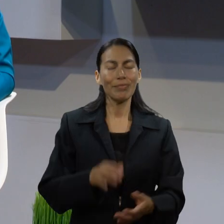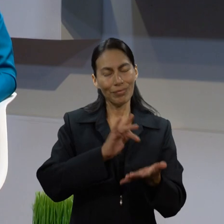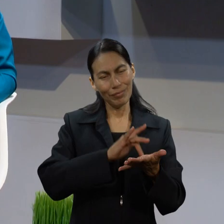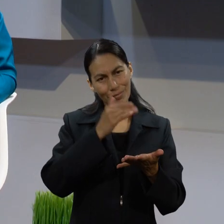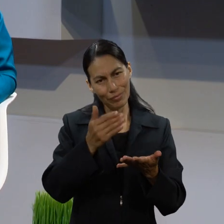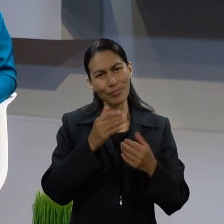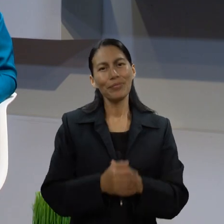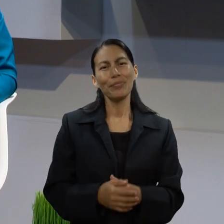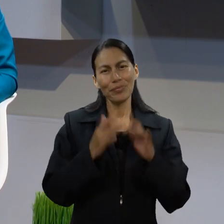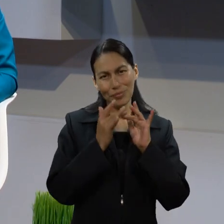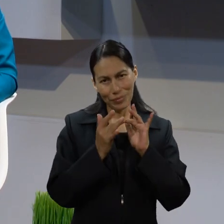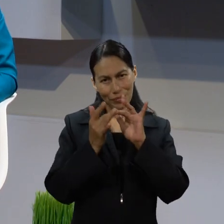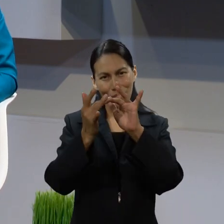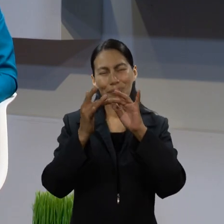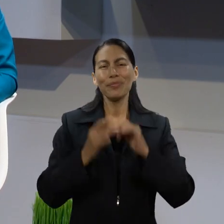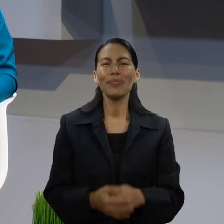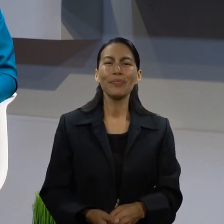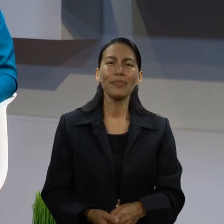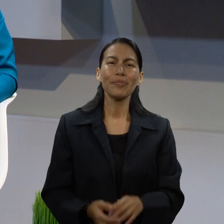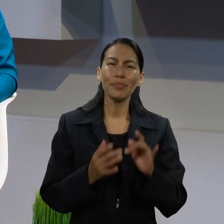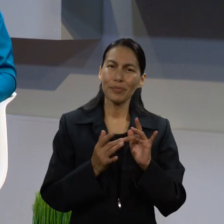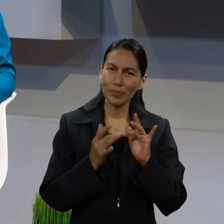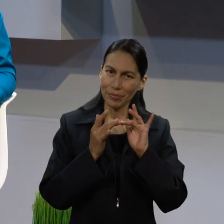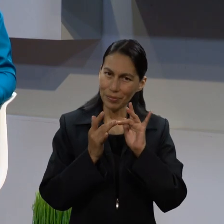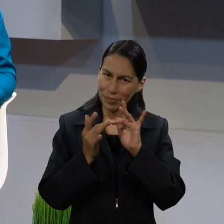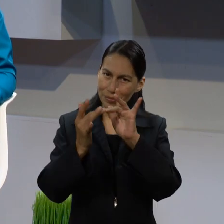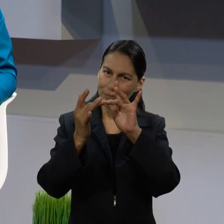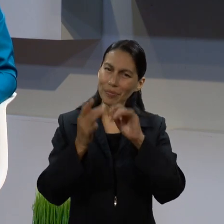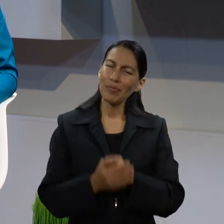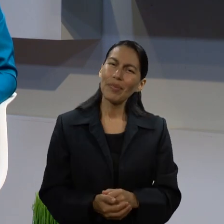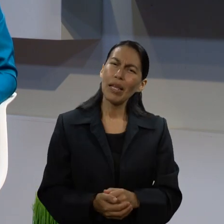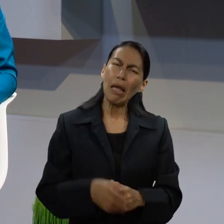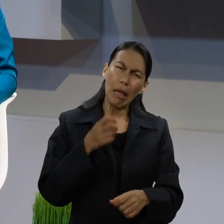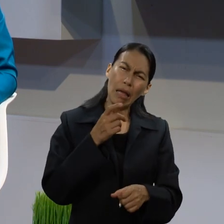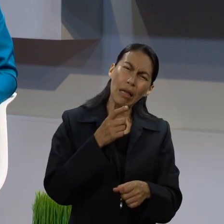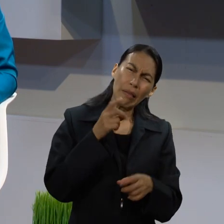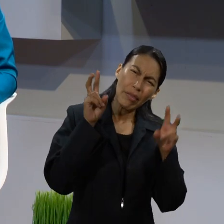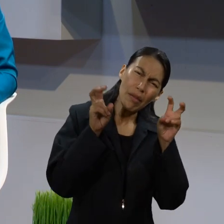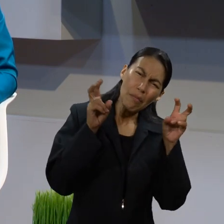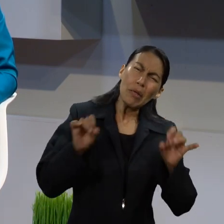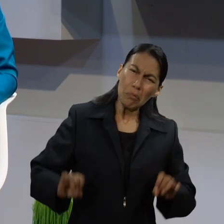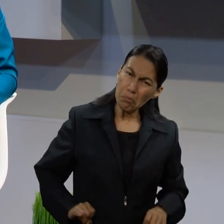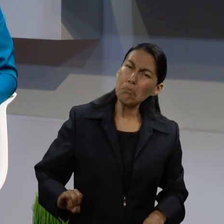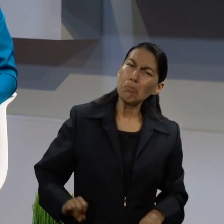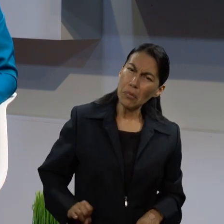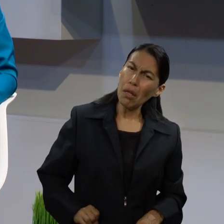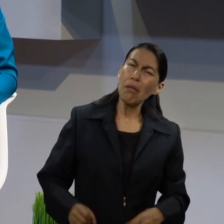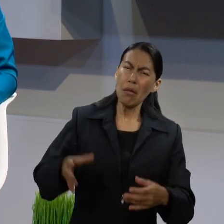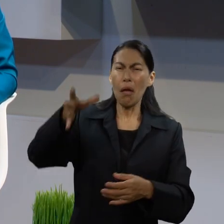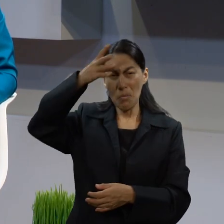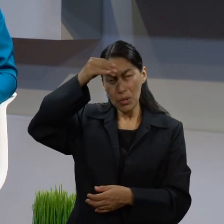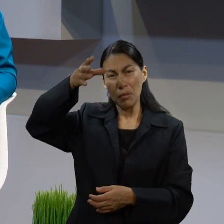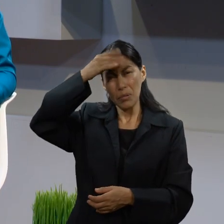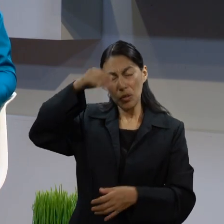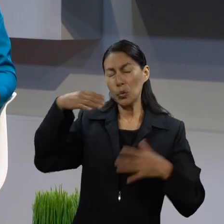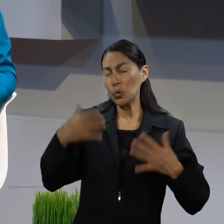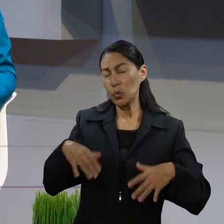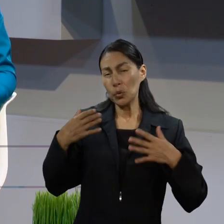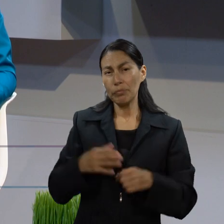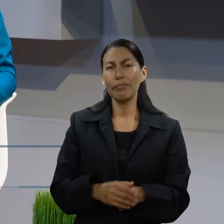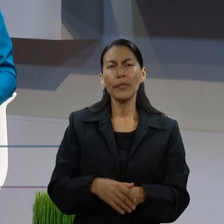Muchas gracias por continuar con nosotros este tema tan interesante, de mucha enseñanza,